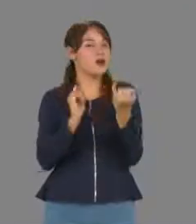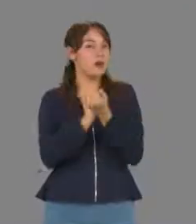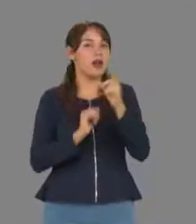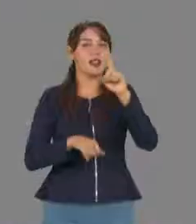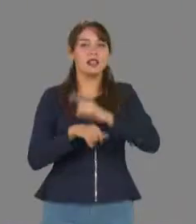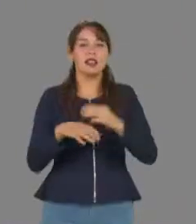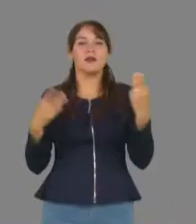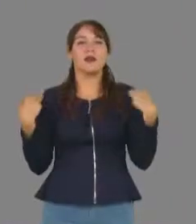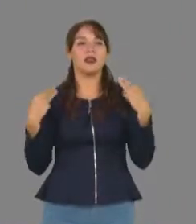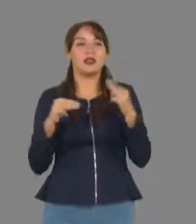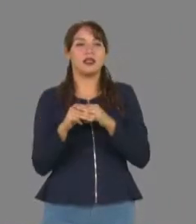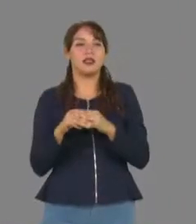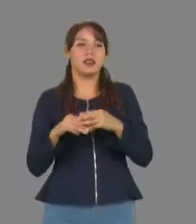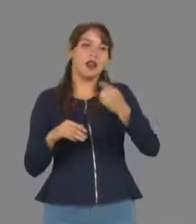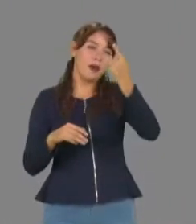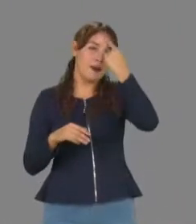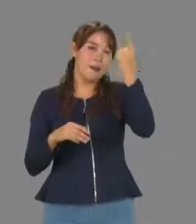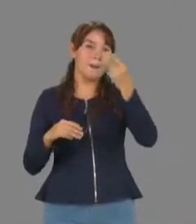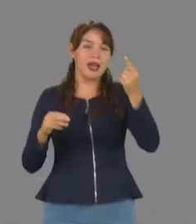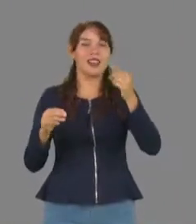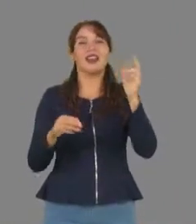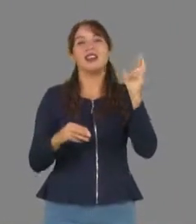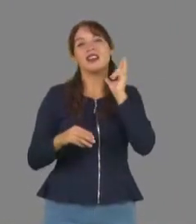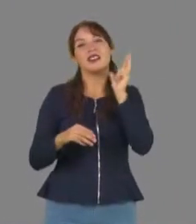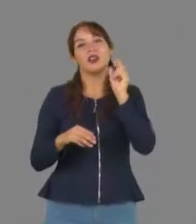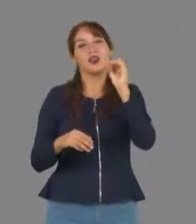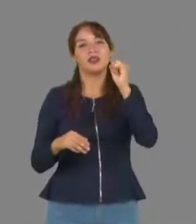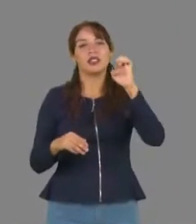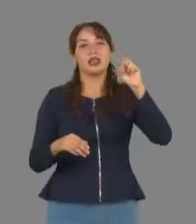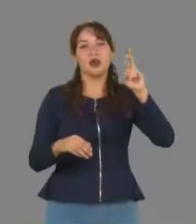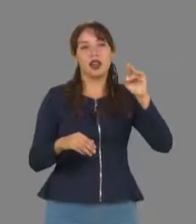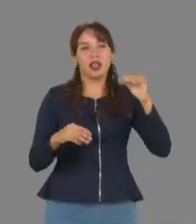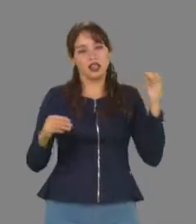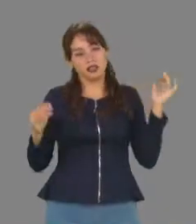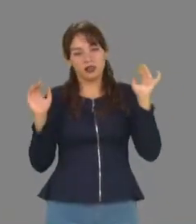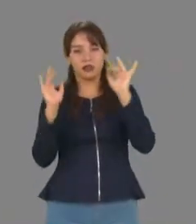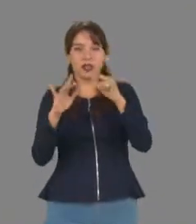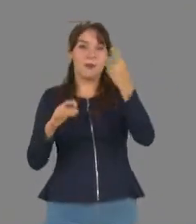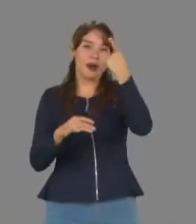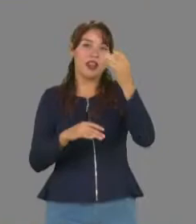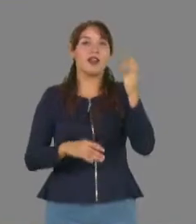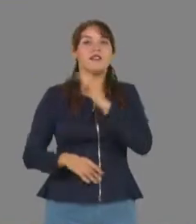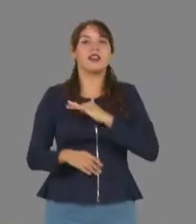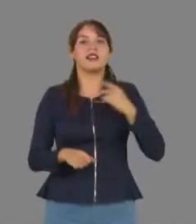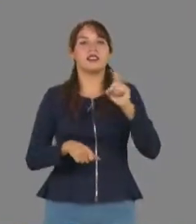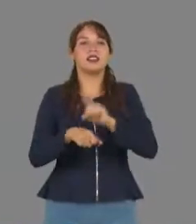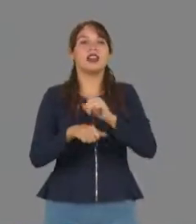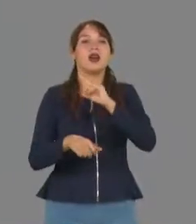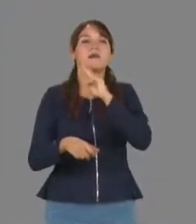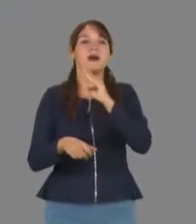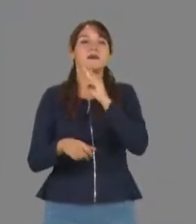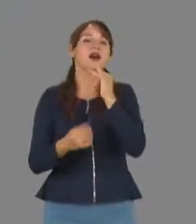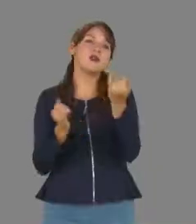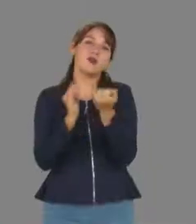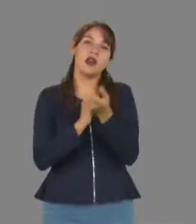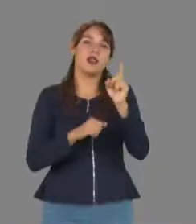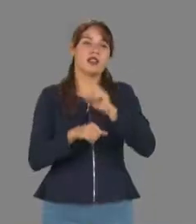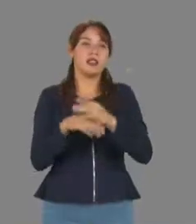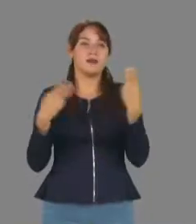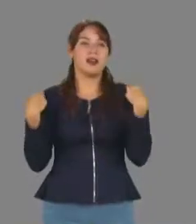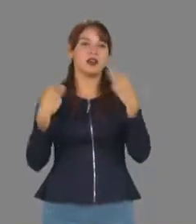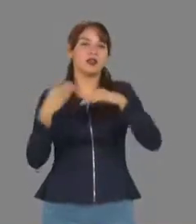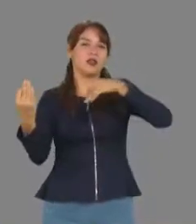Maestro. En una tarde de convivencia, el rector de la Universidad Autónoma de Tamaulipas encabezó el festejo del Día de las Madres y Día del Maestro a